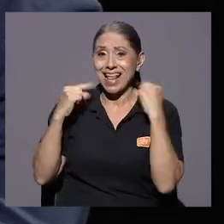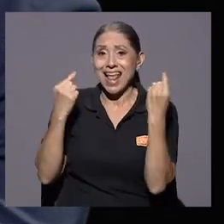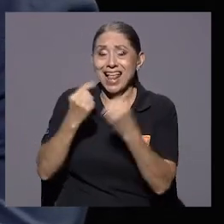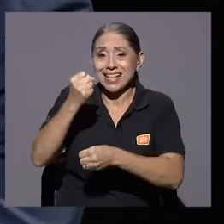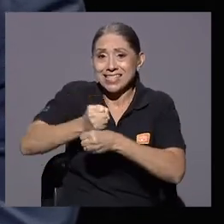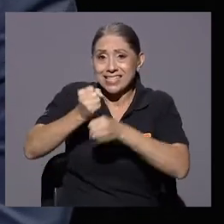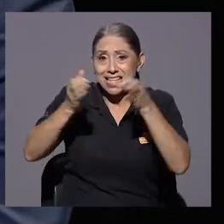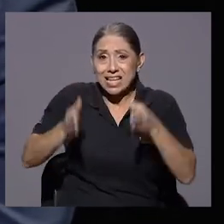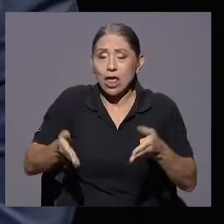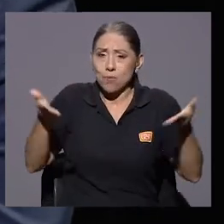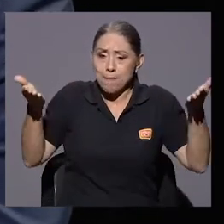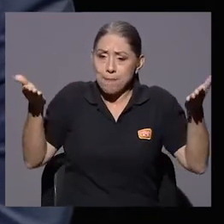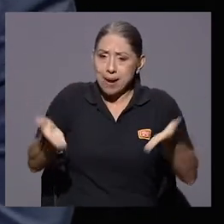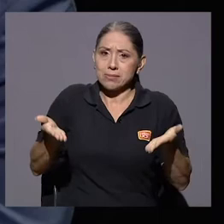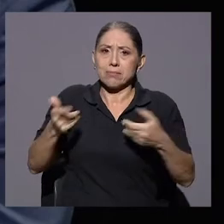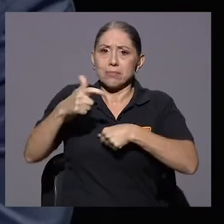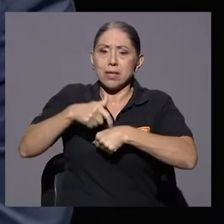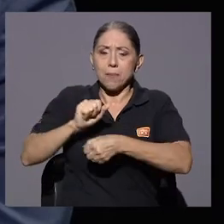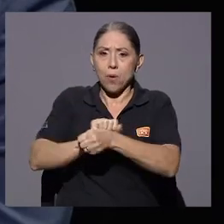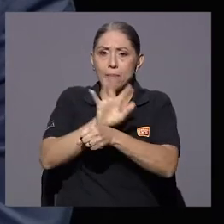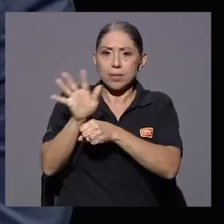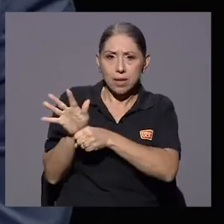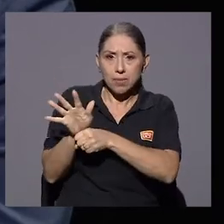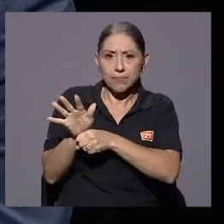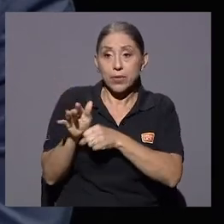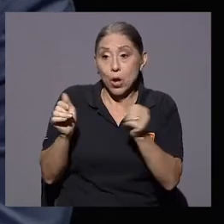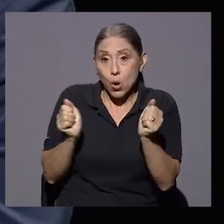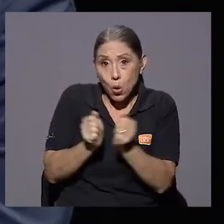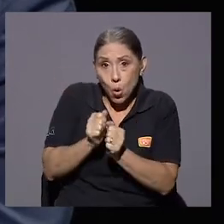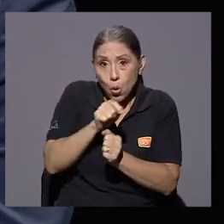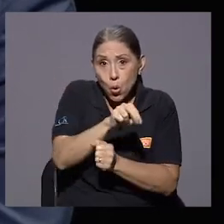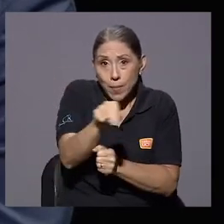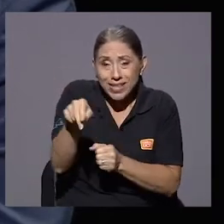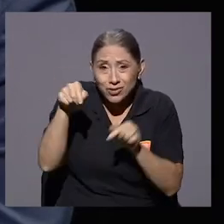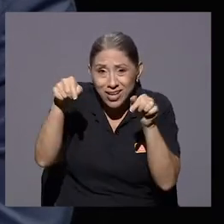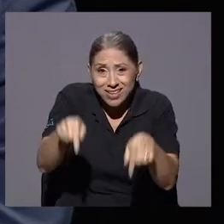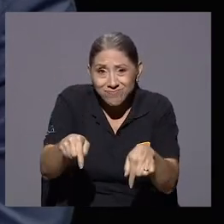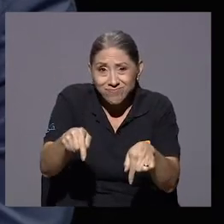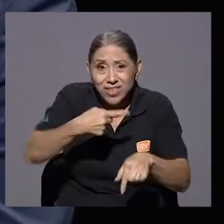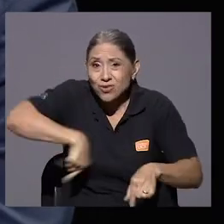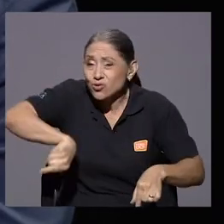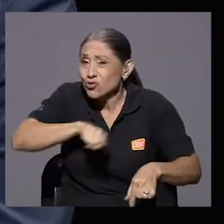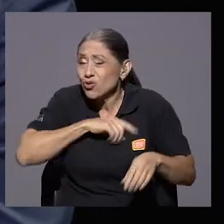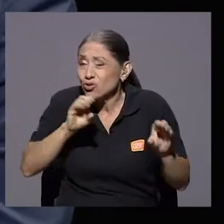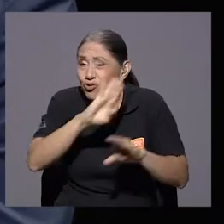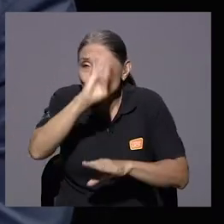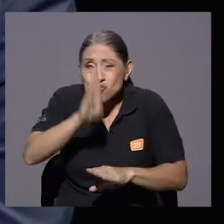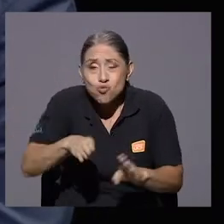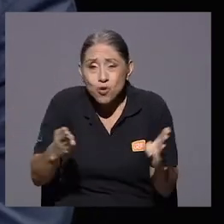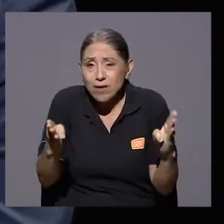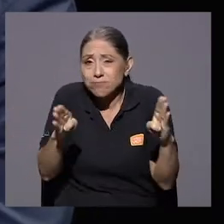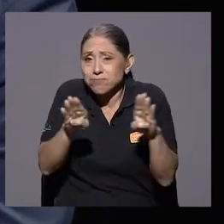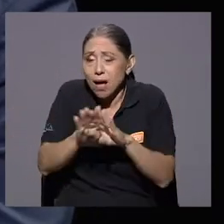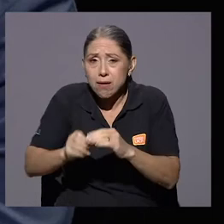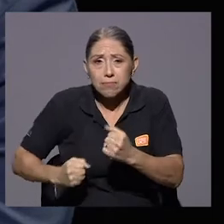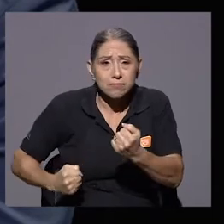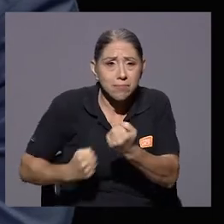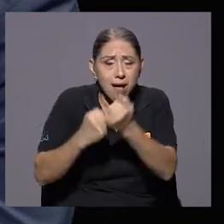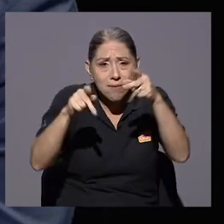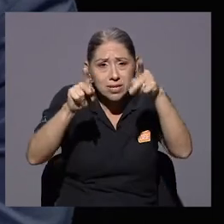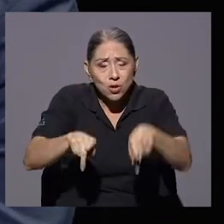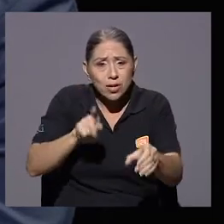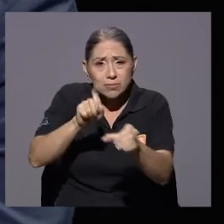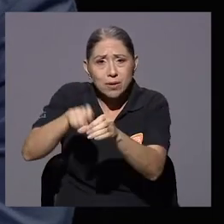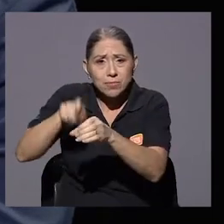Hemos estado ahí, junto a los compañeros. Nuestra organización no ha cerrado ni un solo día, dándoles el respaldo total a nuestros afiliados